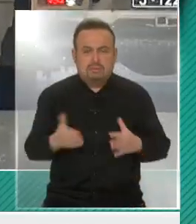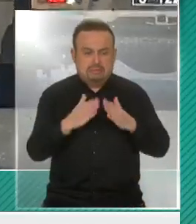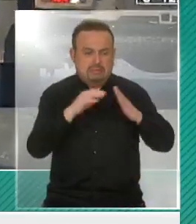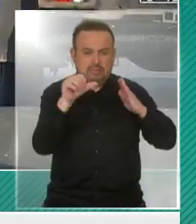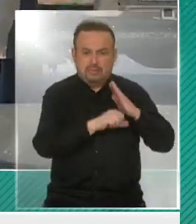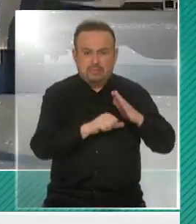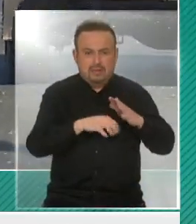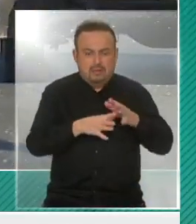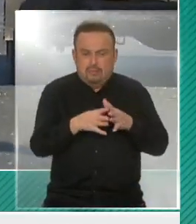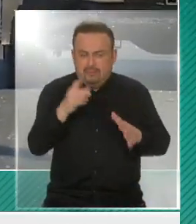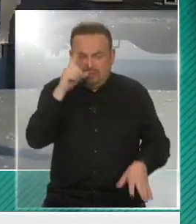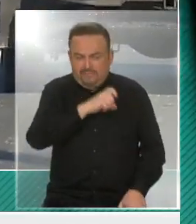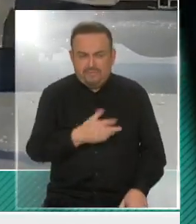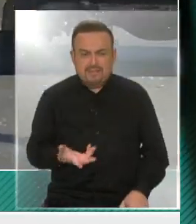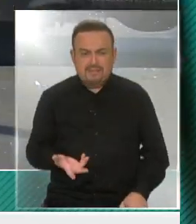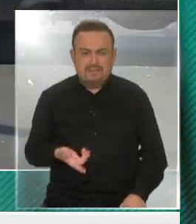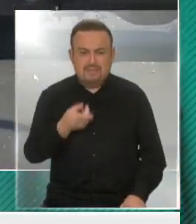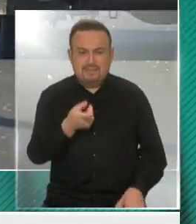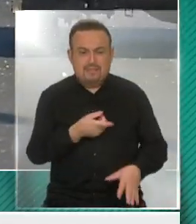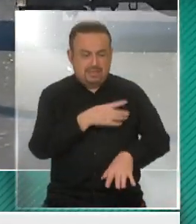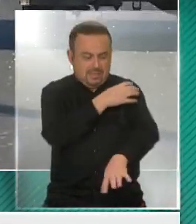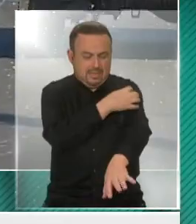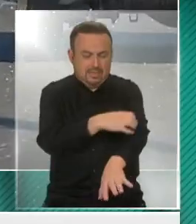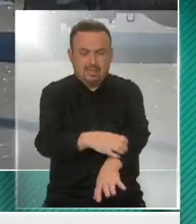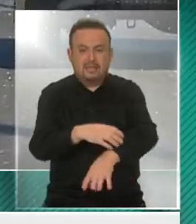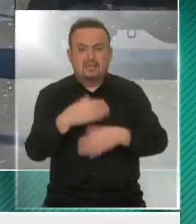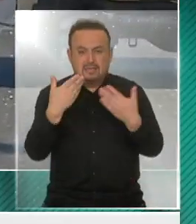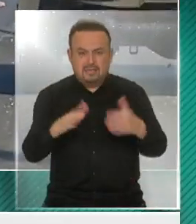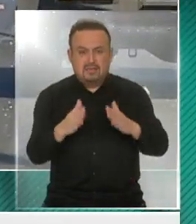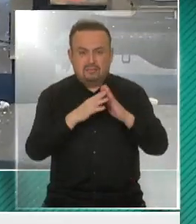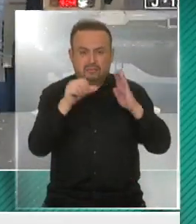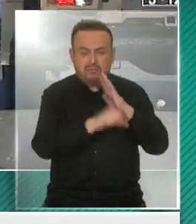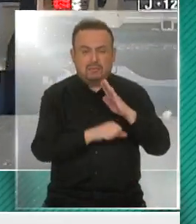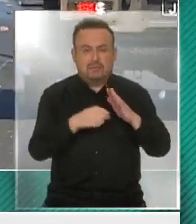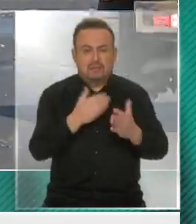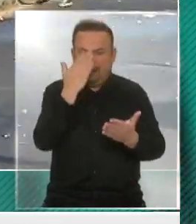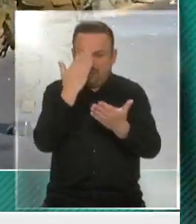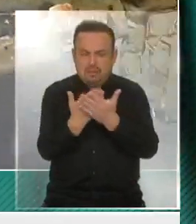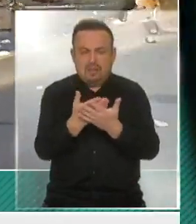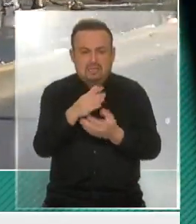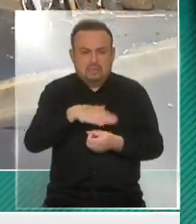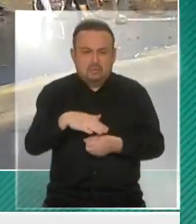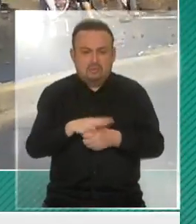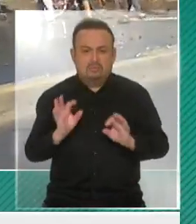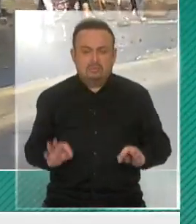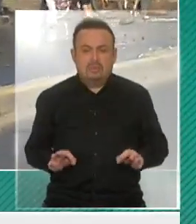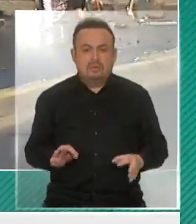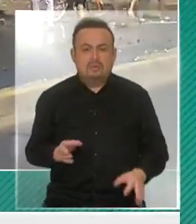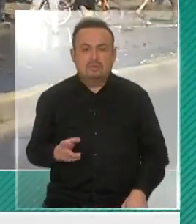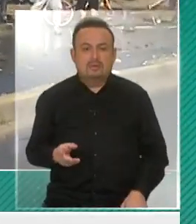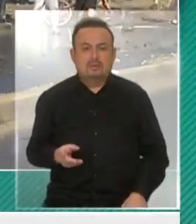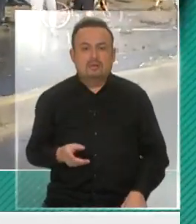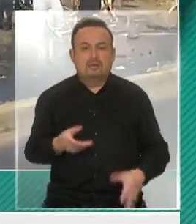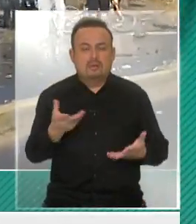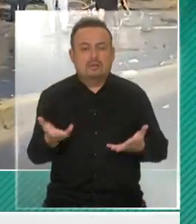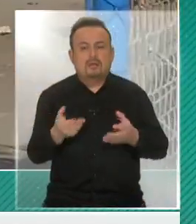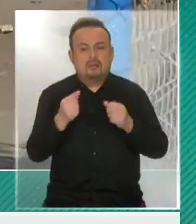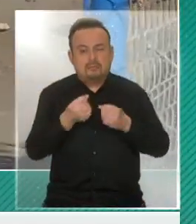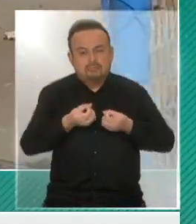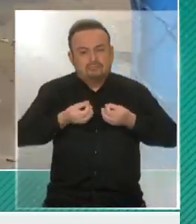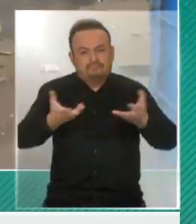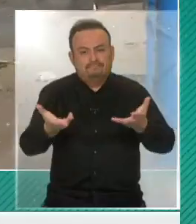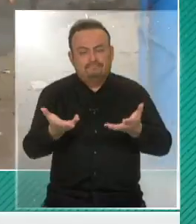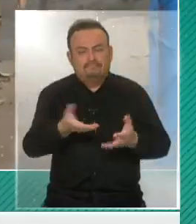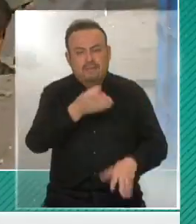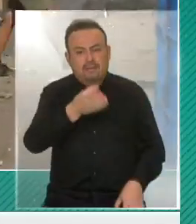cuarentena es muy difícil. Muchas regiones del país estuvieron antes en cuarentena y enfrentaron esta situación y, por lo tanto, transmitirle a las